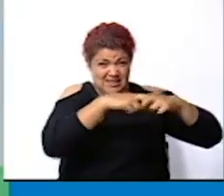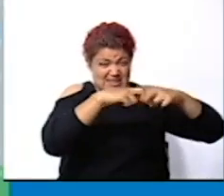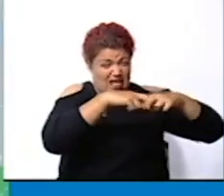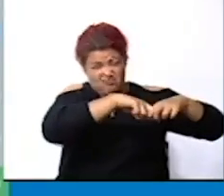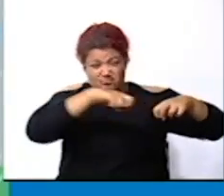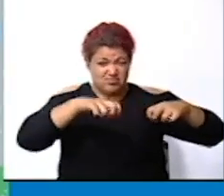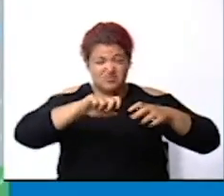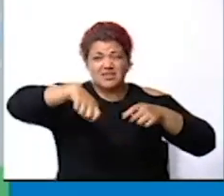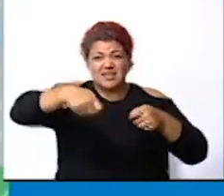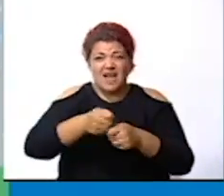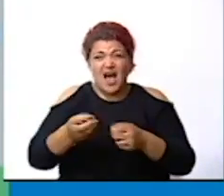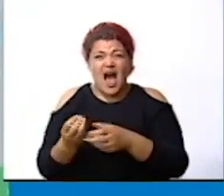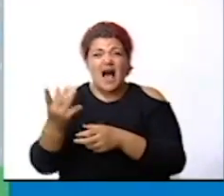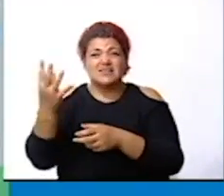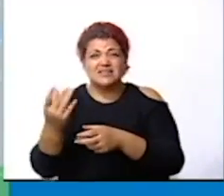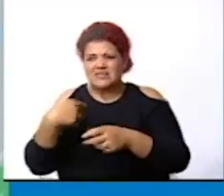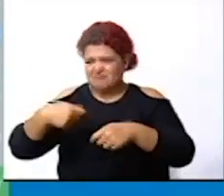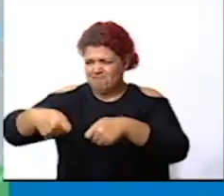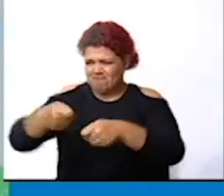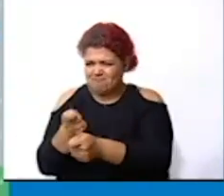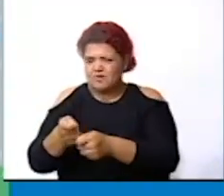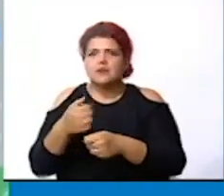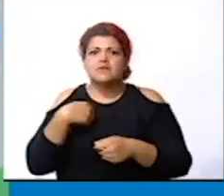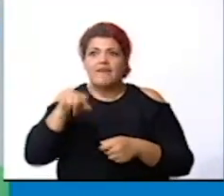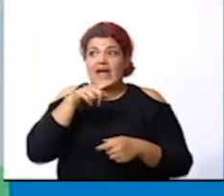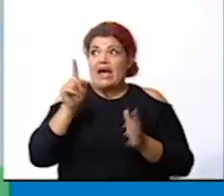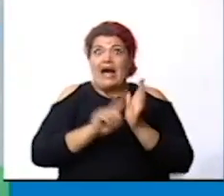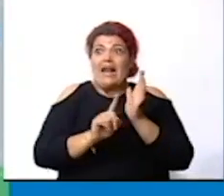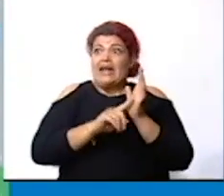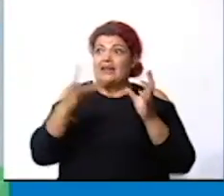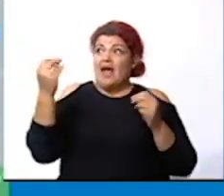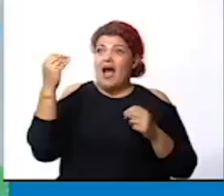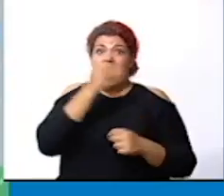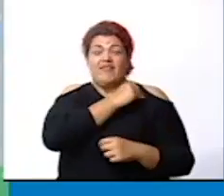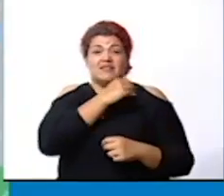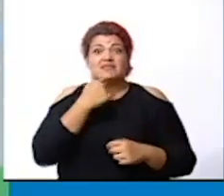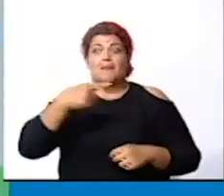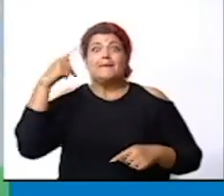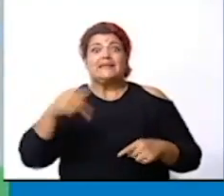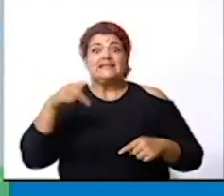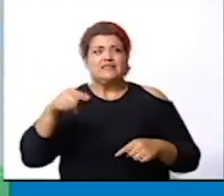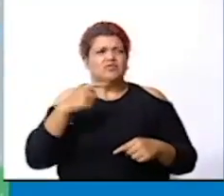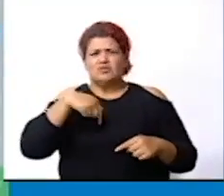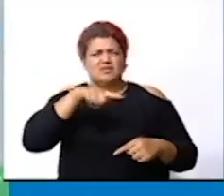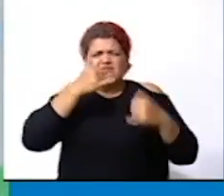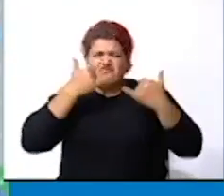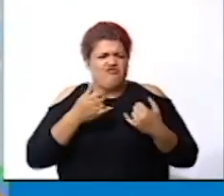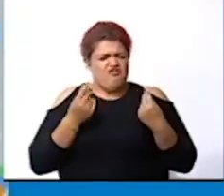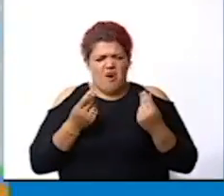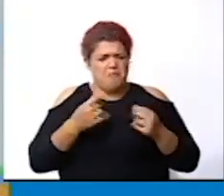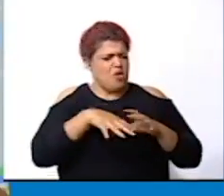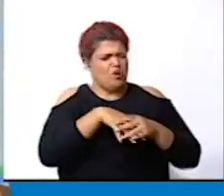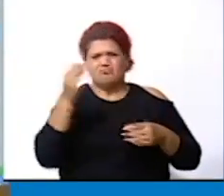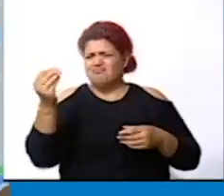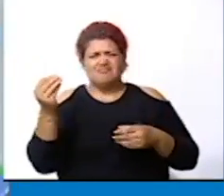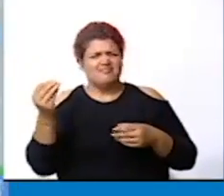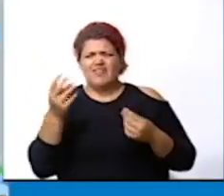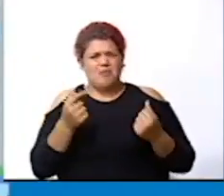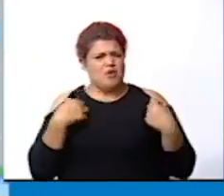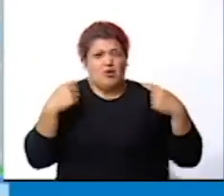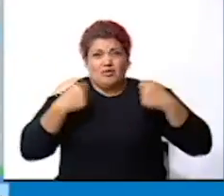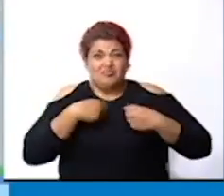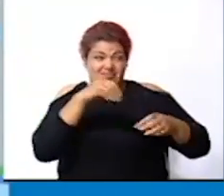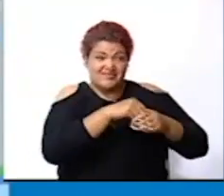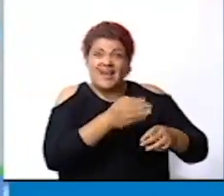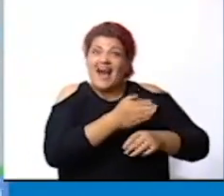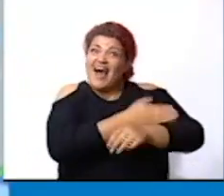en caso de aviso de alerta por las autoridades o si te sientes en riesgo evacúa inmediatamente y llévate tu kit de